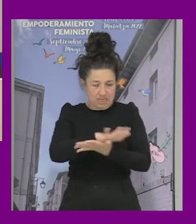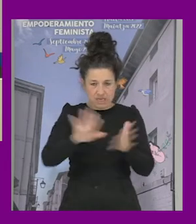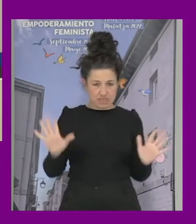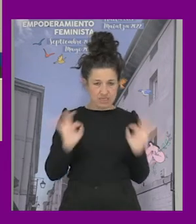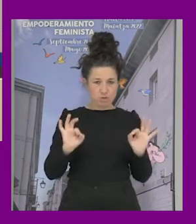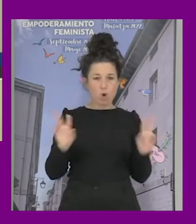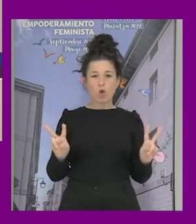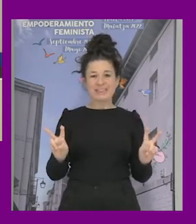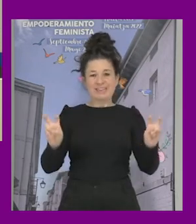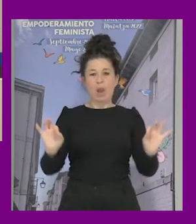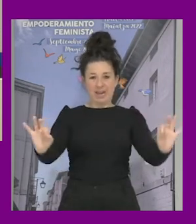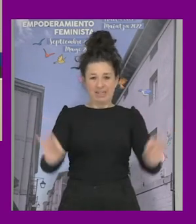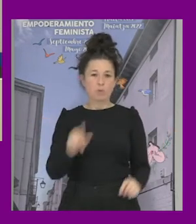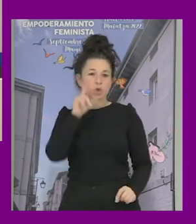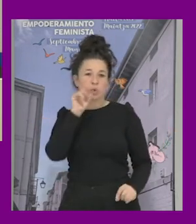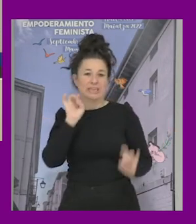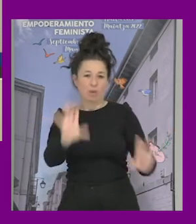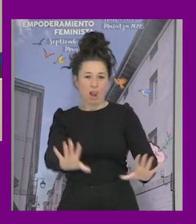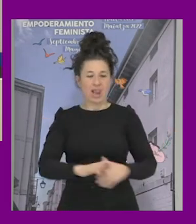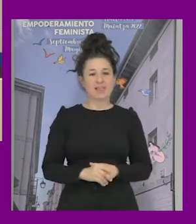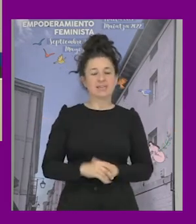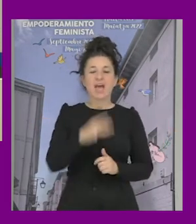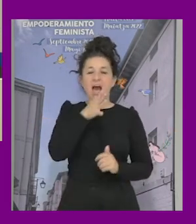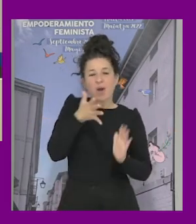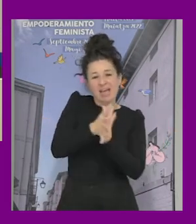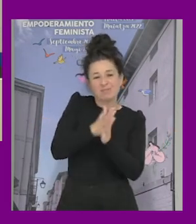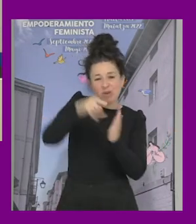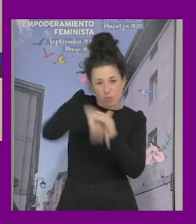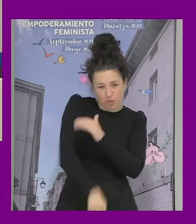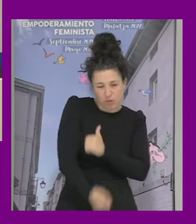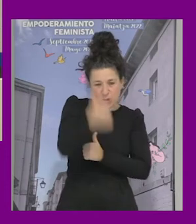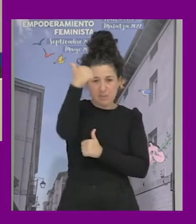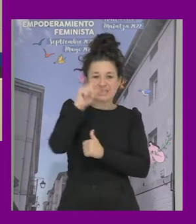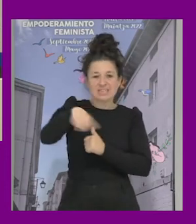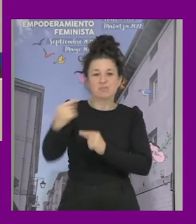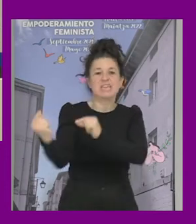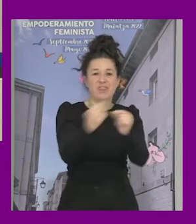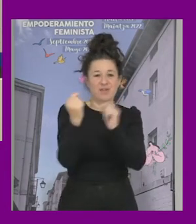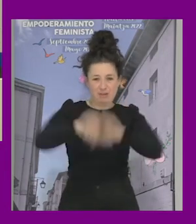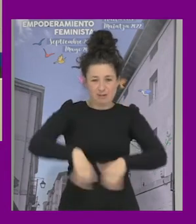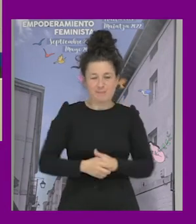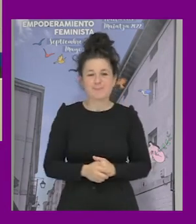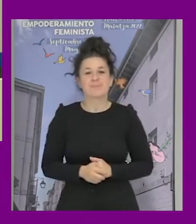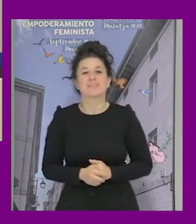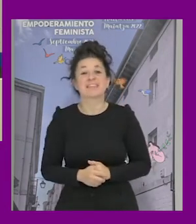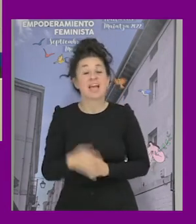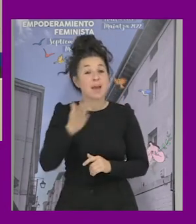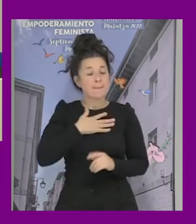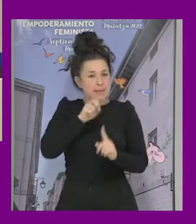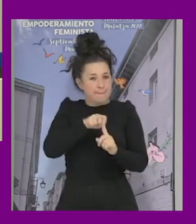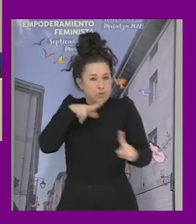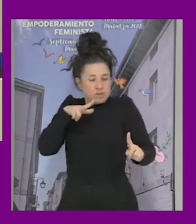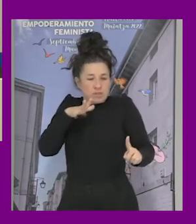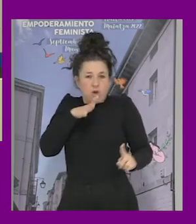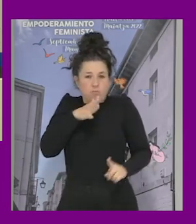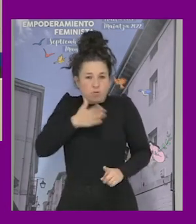ahora lo desarrollo y después lo debatimos desde mi punto de vista por lo que sé